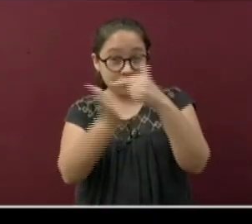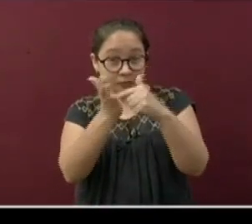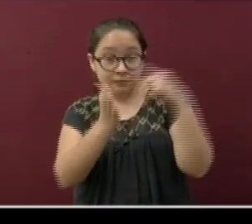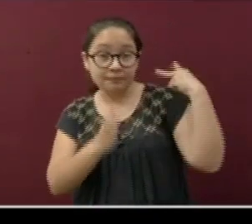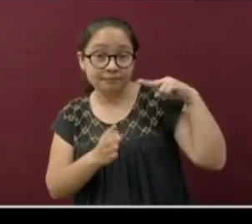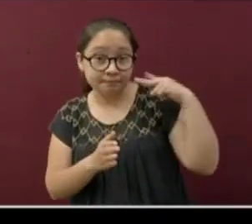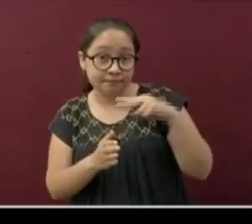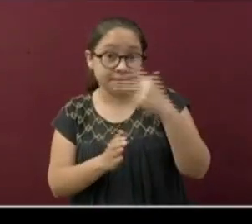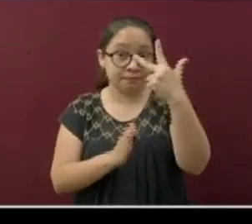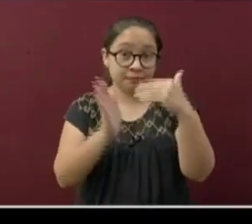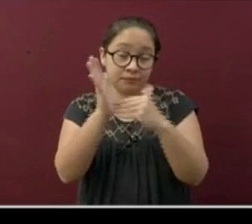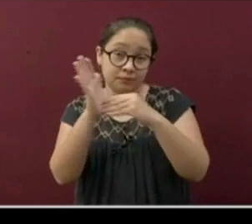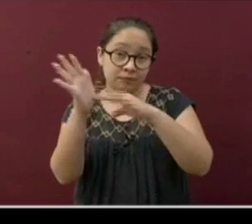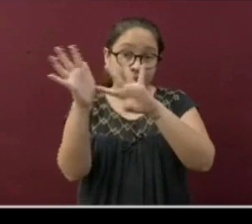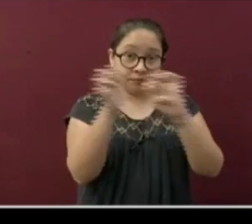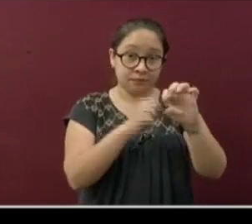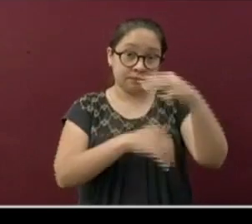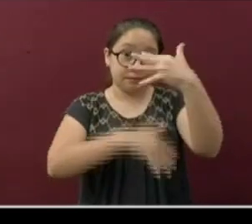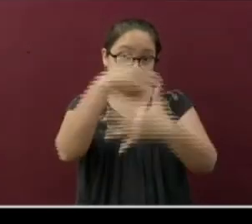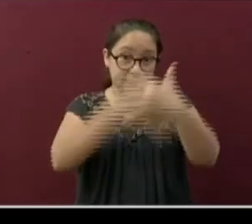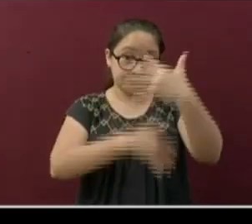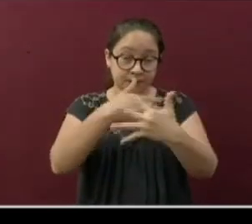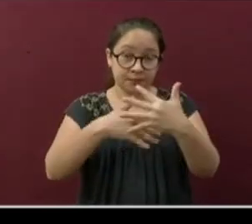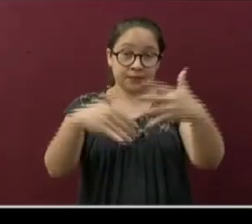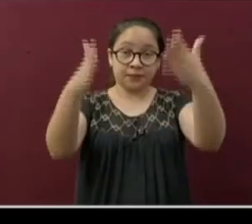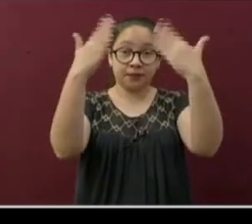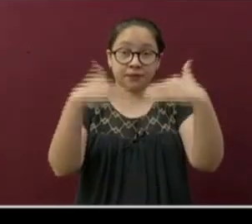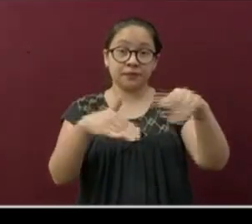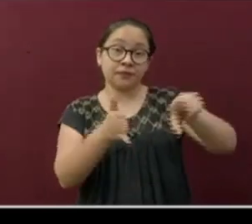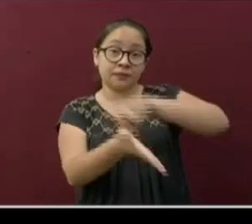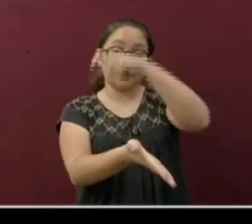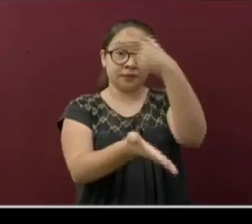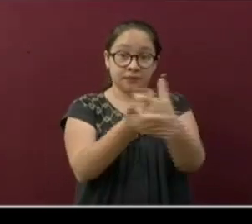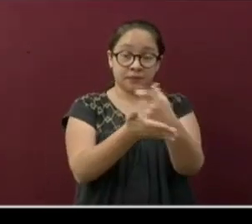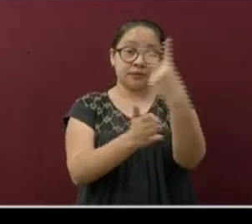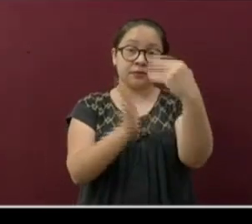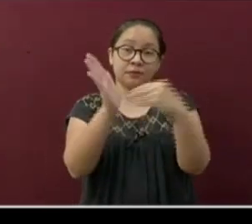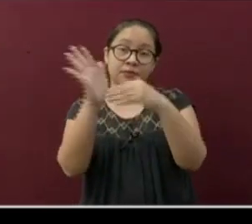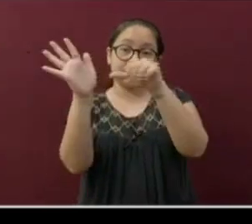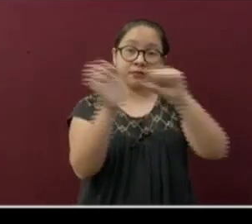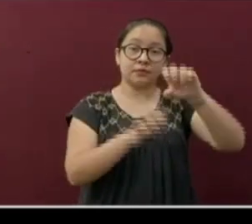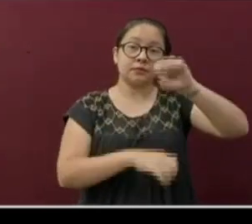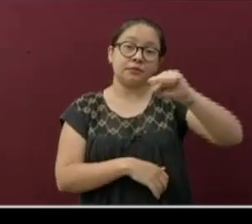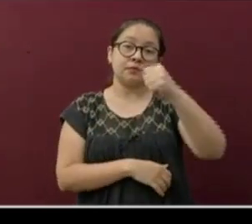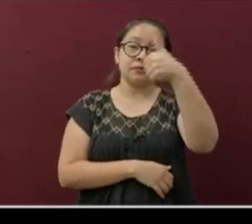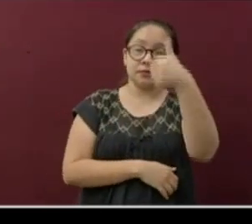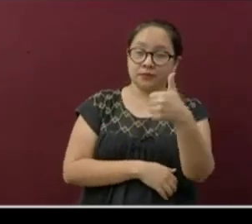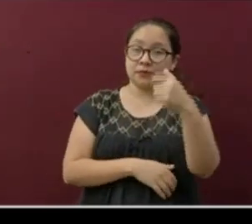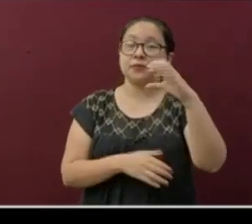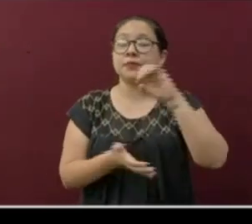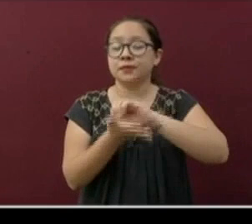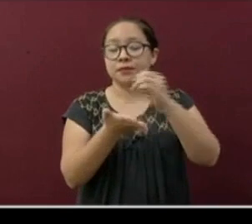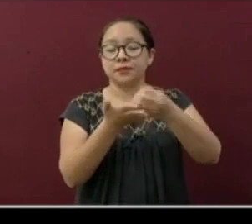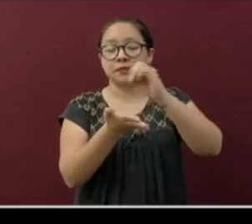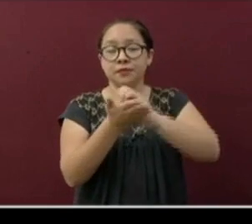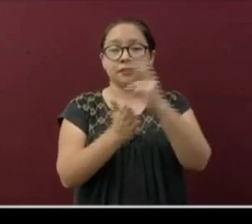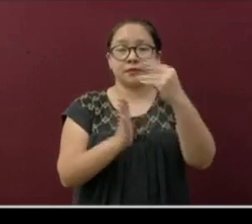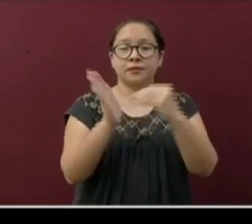.915 casos, Jalapa 2.666, Orizaba 2